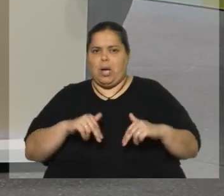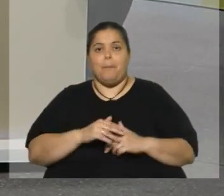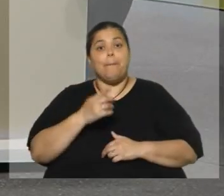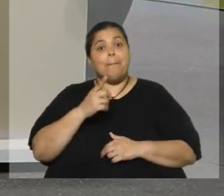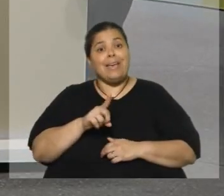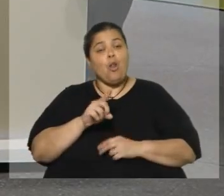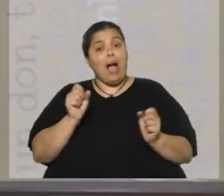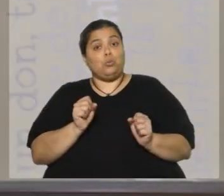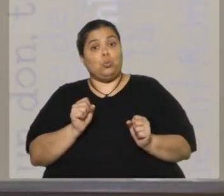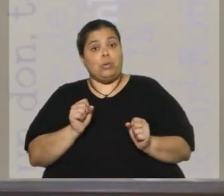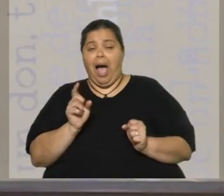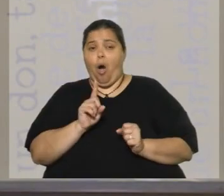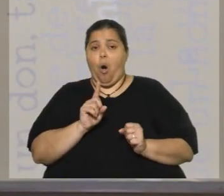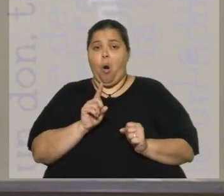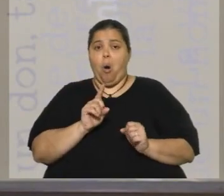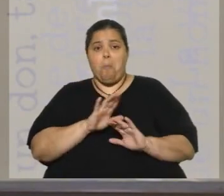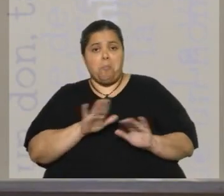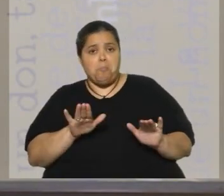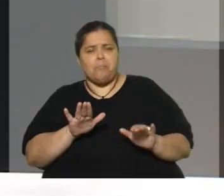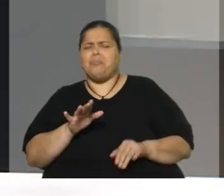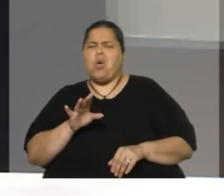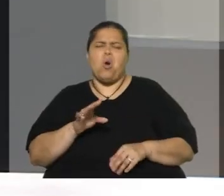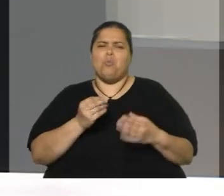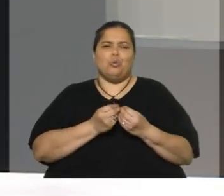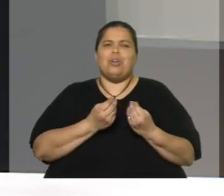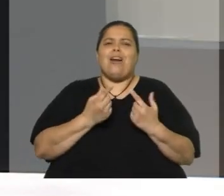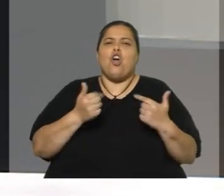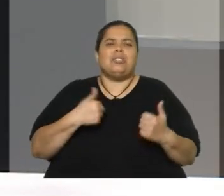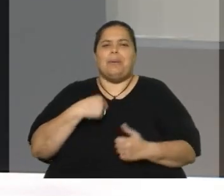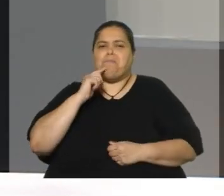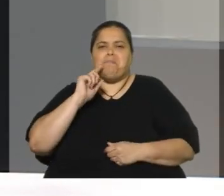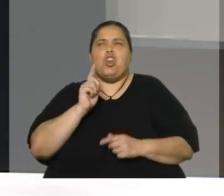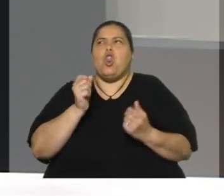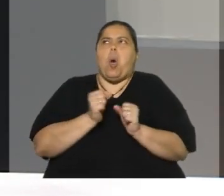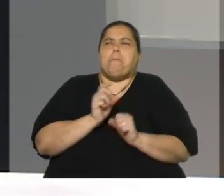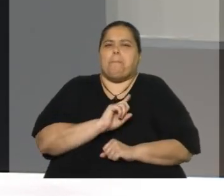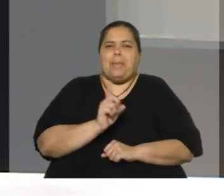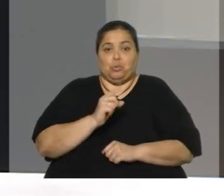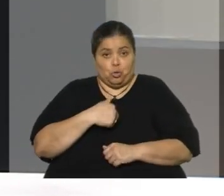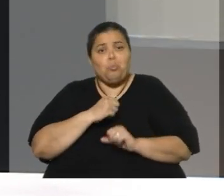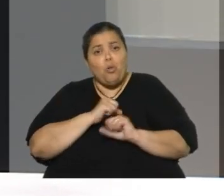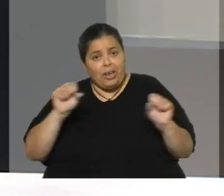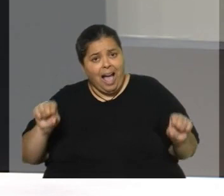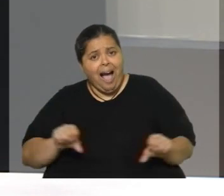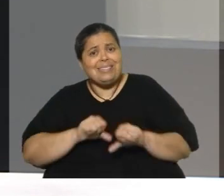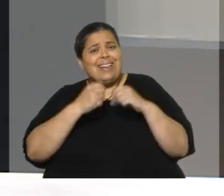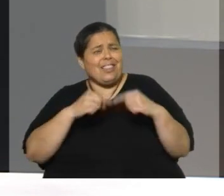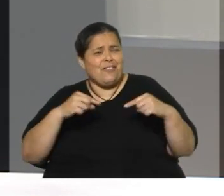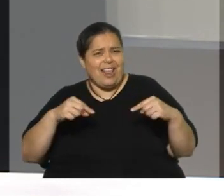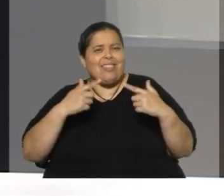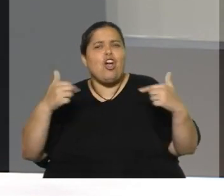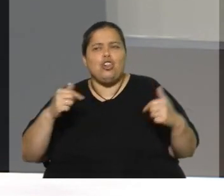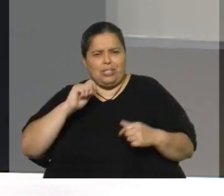asusta tampoco, sí. Hay muchas cosas que no me asustan. Y la verdad que podría ser cosas muy distintas a las que hago hoy, porque me gustan hacer